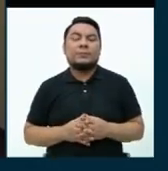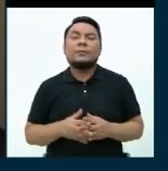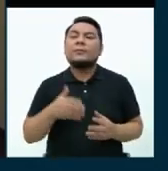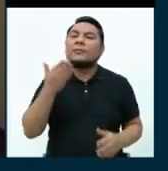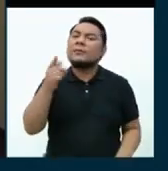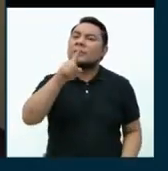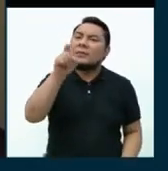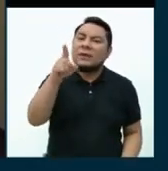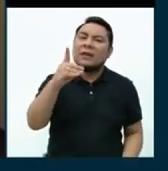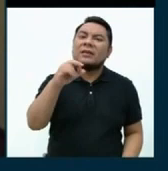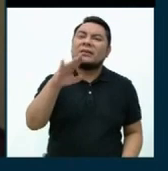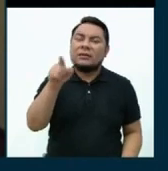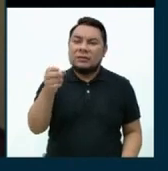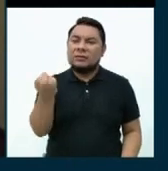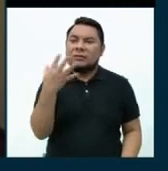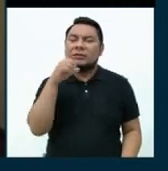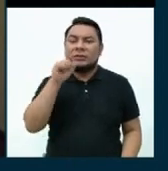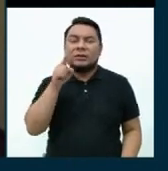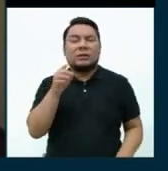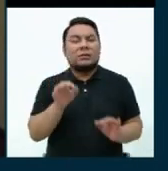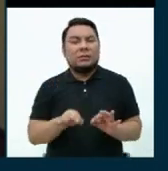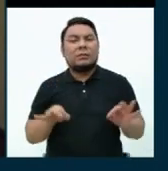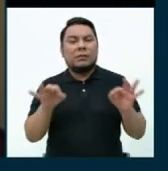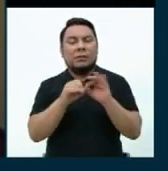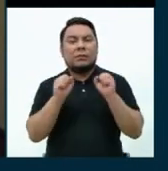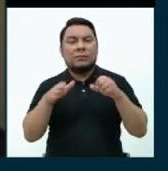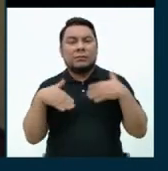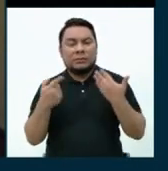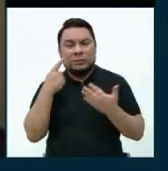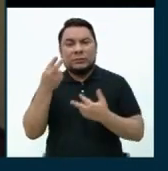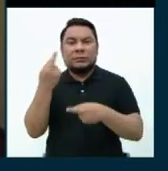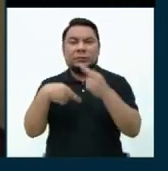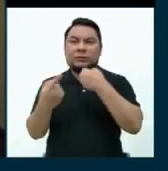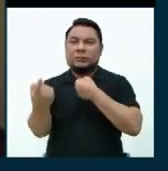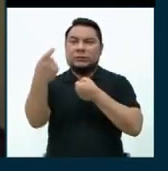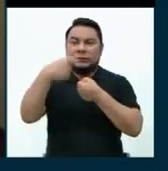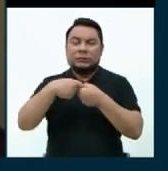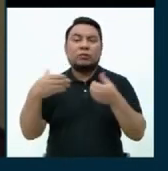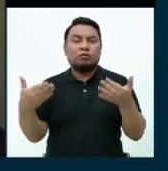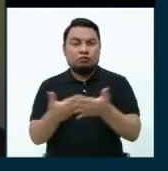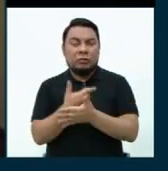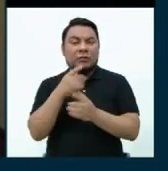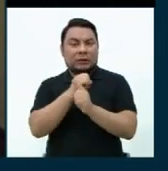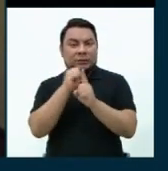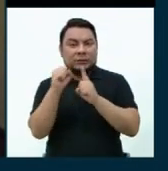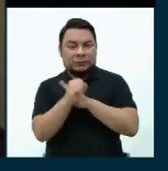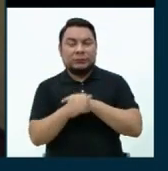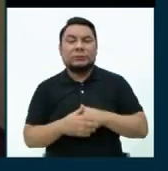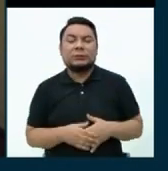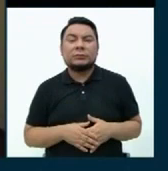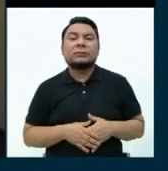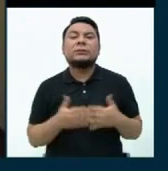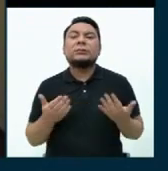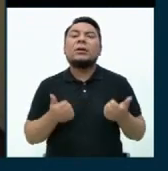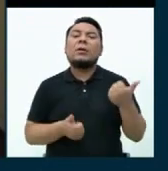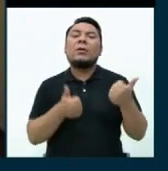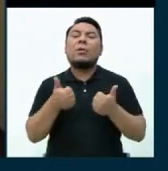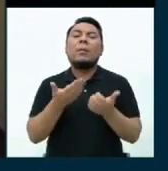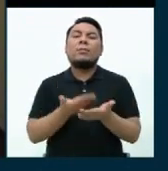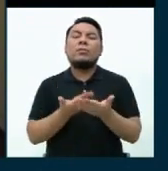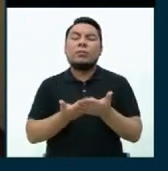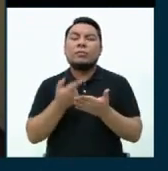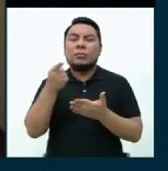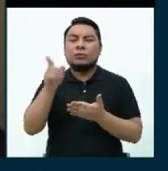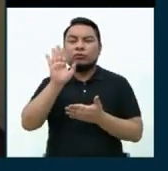Candidata Daniela, usted ha mencionado que es muy importante poder reintegrarlos nuevamente a la sociedad. ¿Cuáles son las propuestas